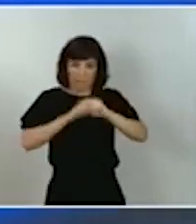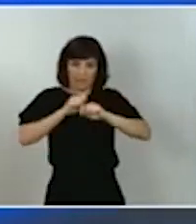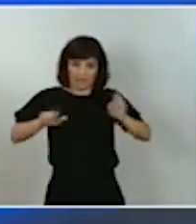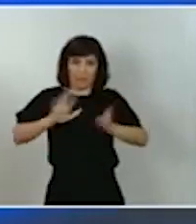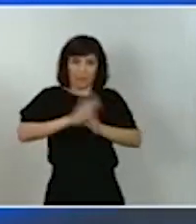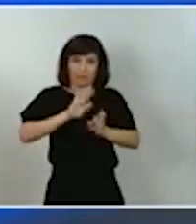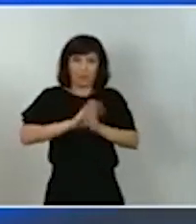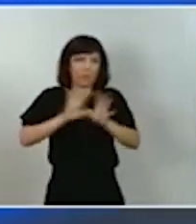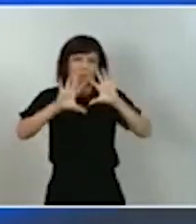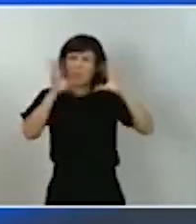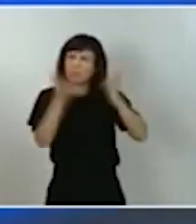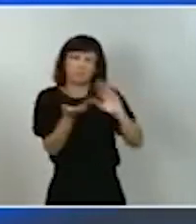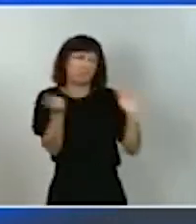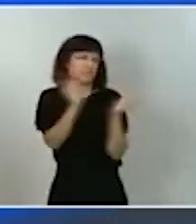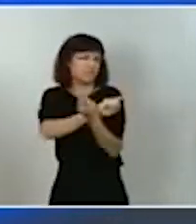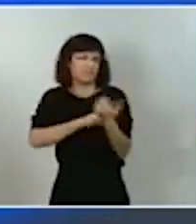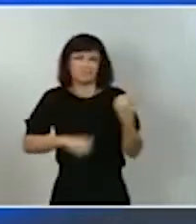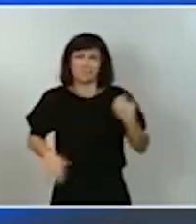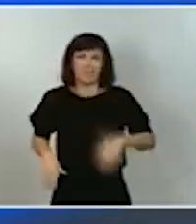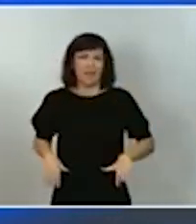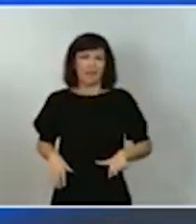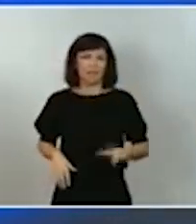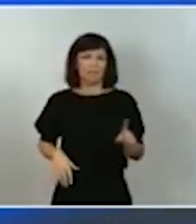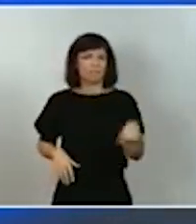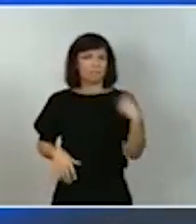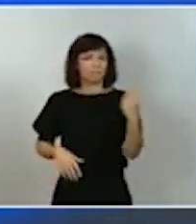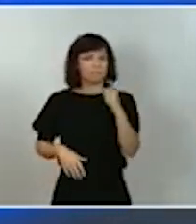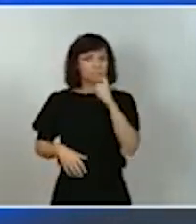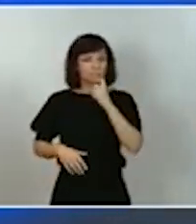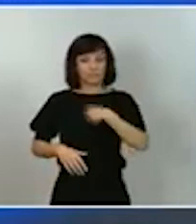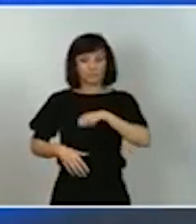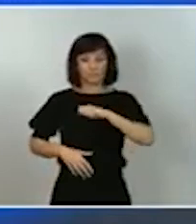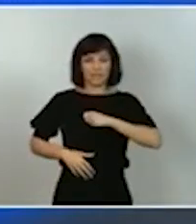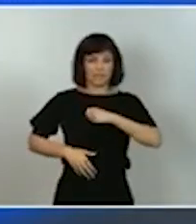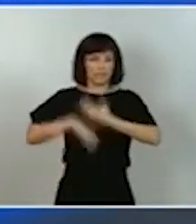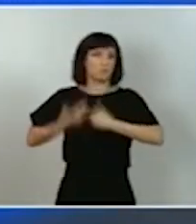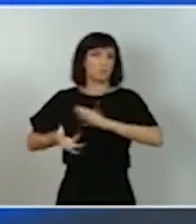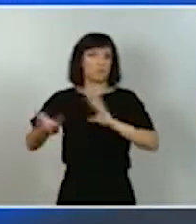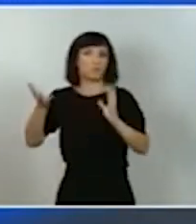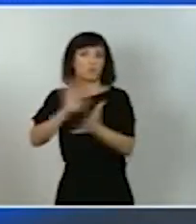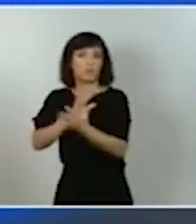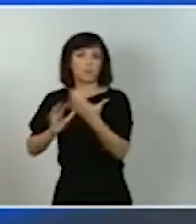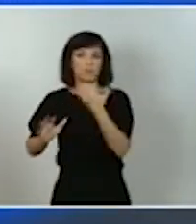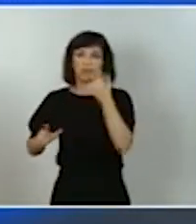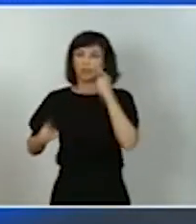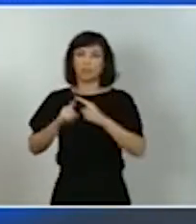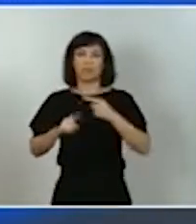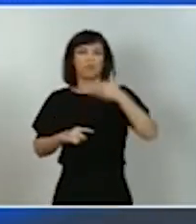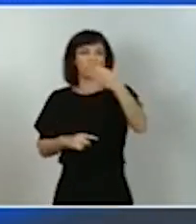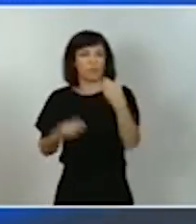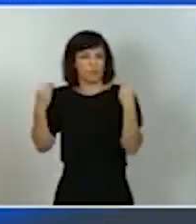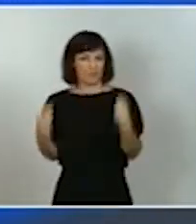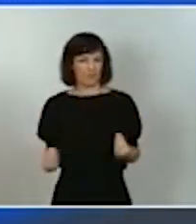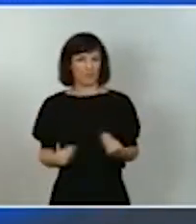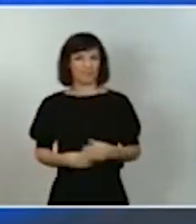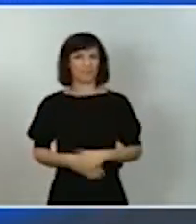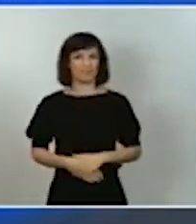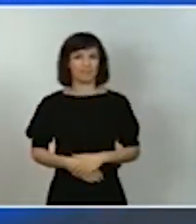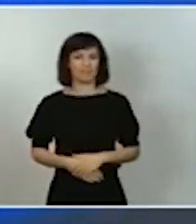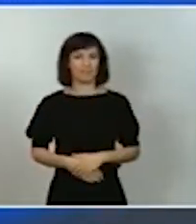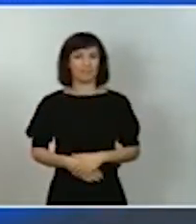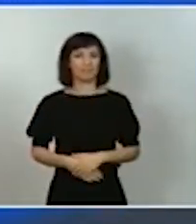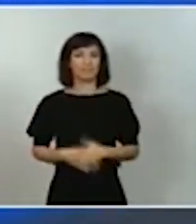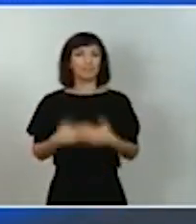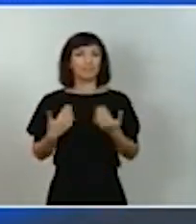cambiado y debemos acelerar la transformación de nuestro país si queremos ganarnos nuestro futuro. Por tanto, no se trata solo de